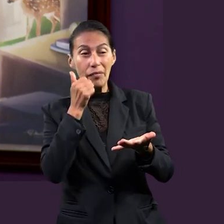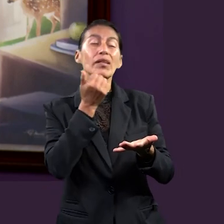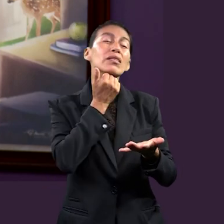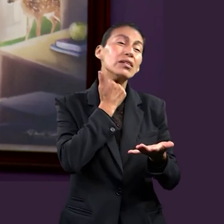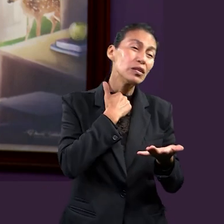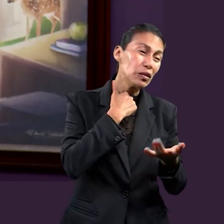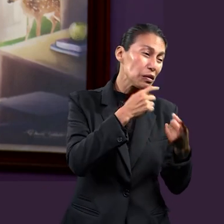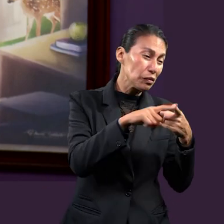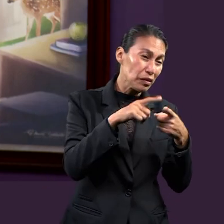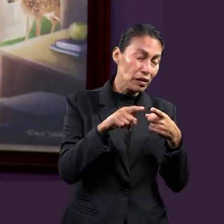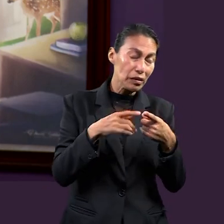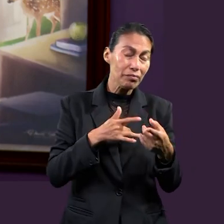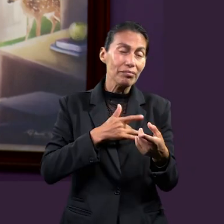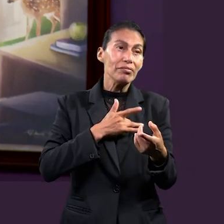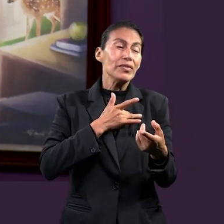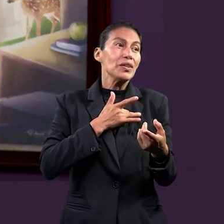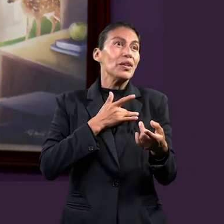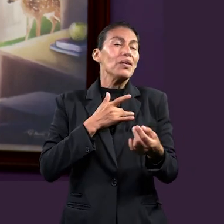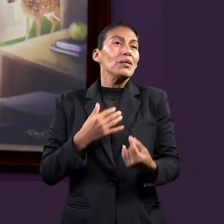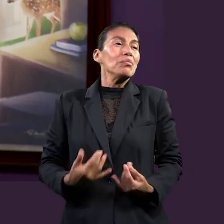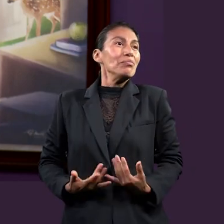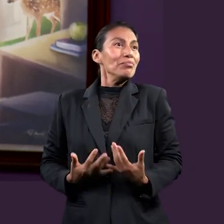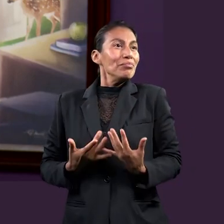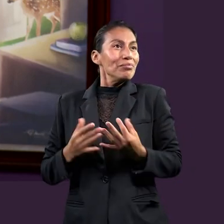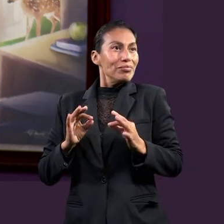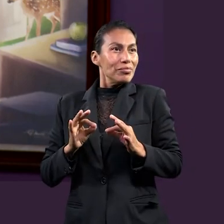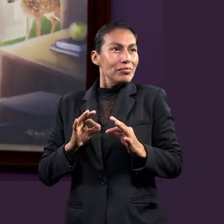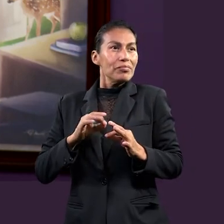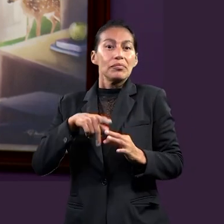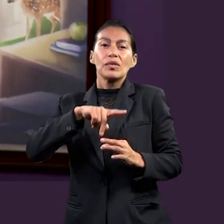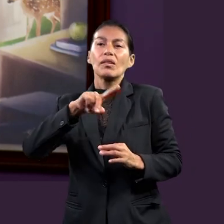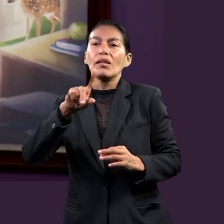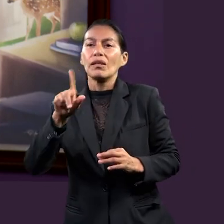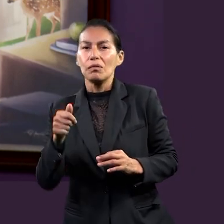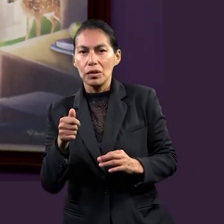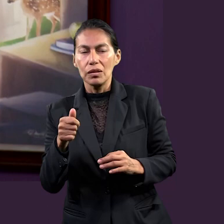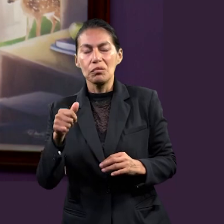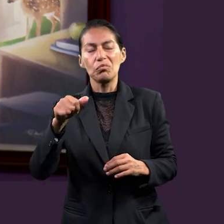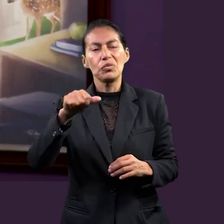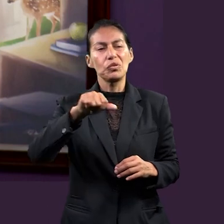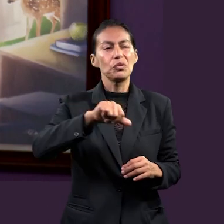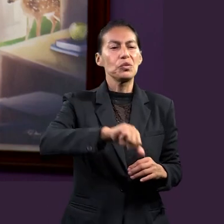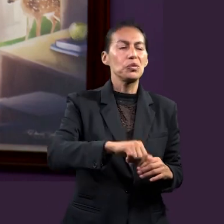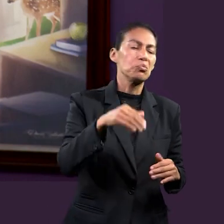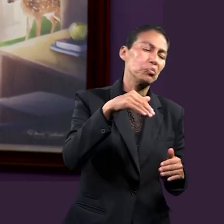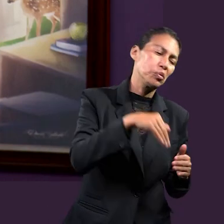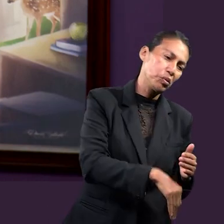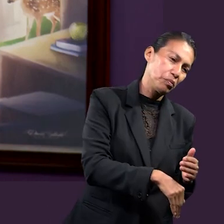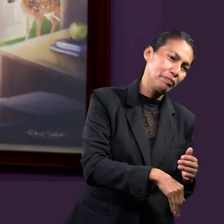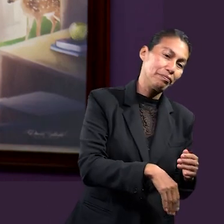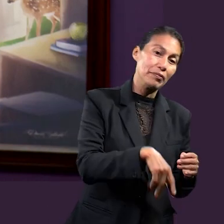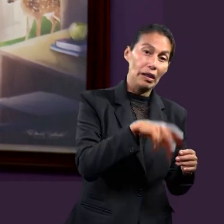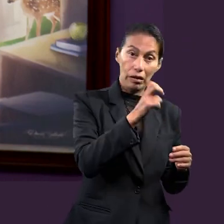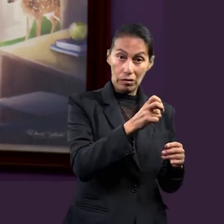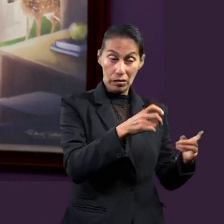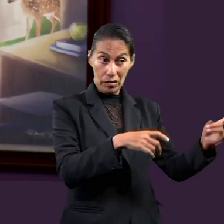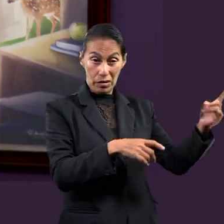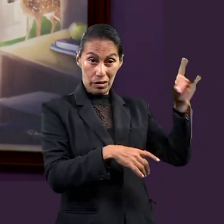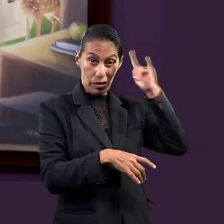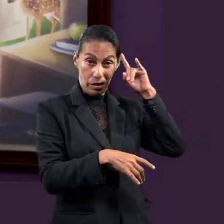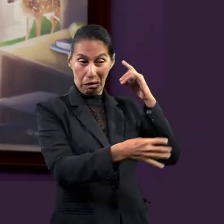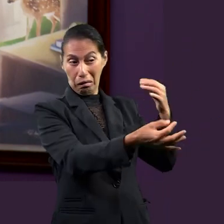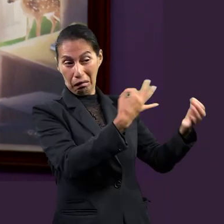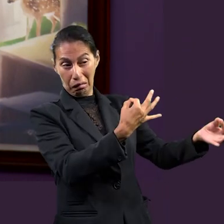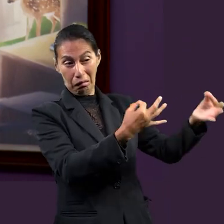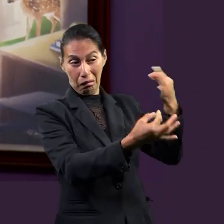los jóvenes. Pornografía, las adicciones, las drogas, el alcohol, lo que nos hace sentir como que vivos en un momento, ¿verdad?